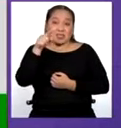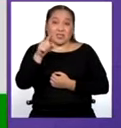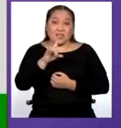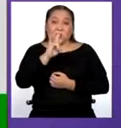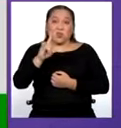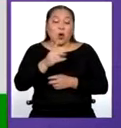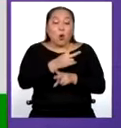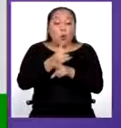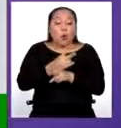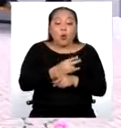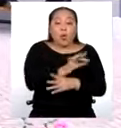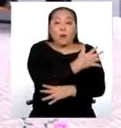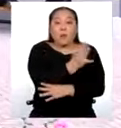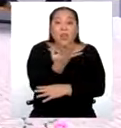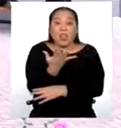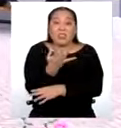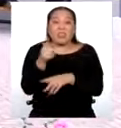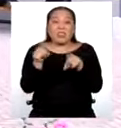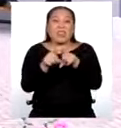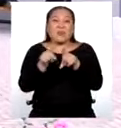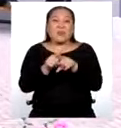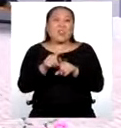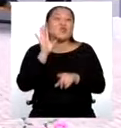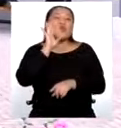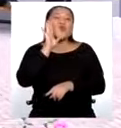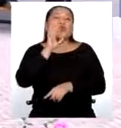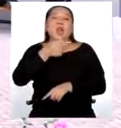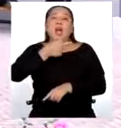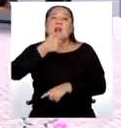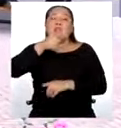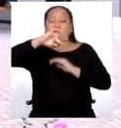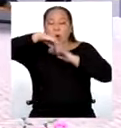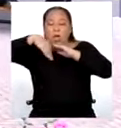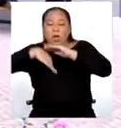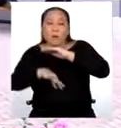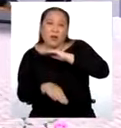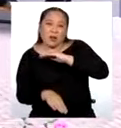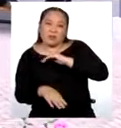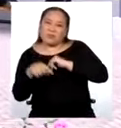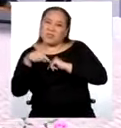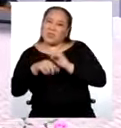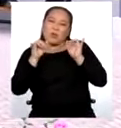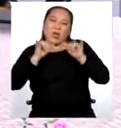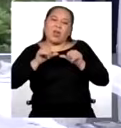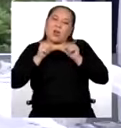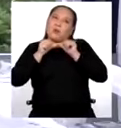Incluso contaminando el agua subterránea. Esta agua puede estar contaminada miles de años.